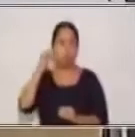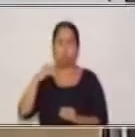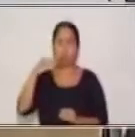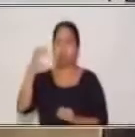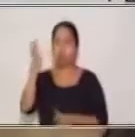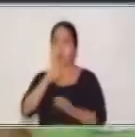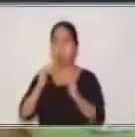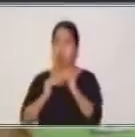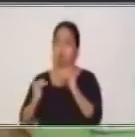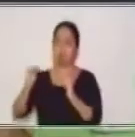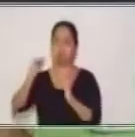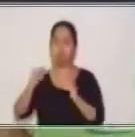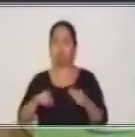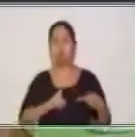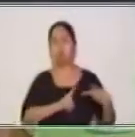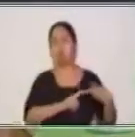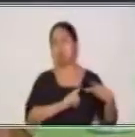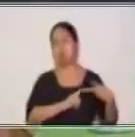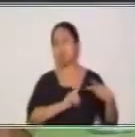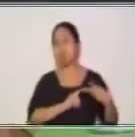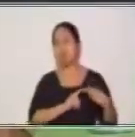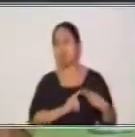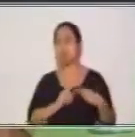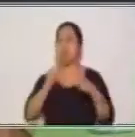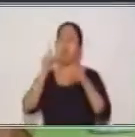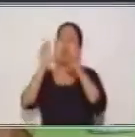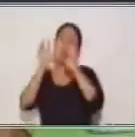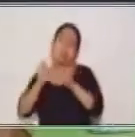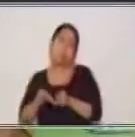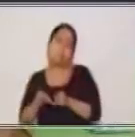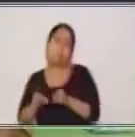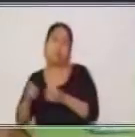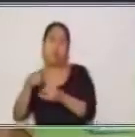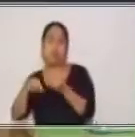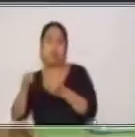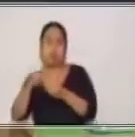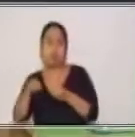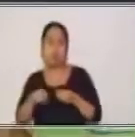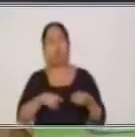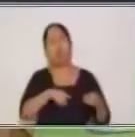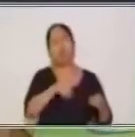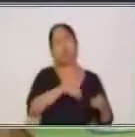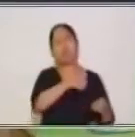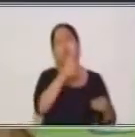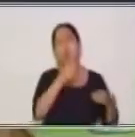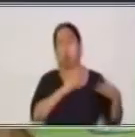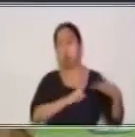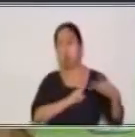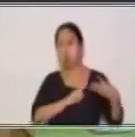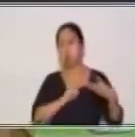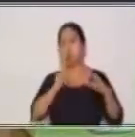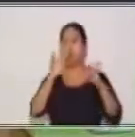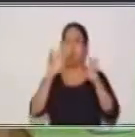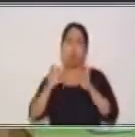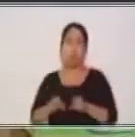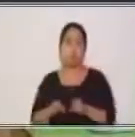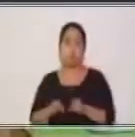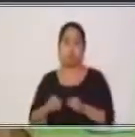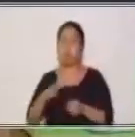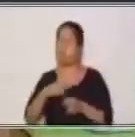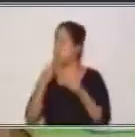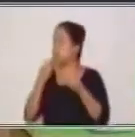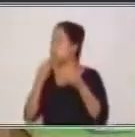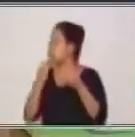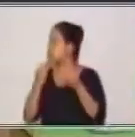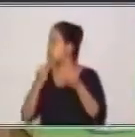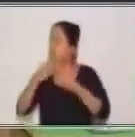En el otro diálogo, tal vez es algún familiar. Y en el otro diálogo, tal vez es alguien a quien le tenemos mucha confianza.